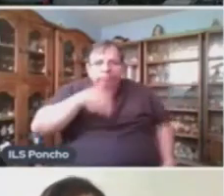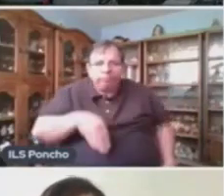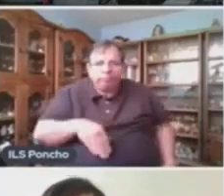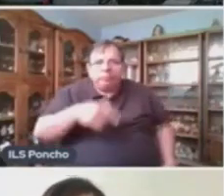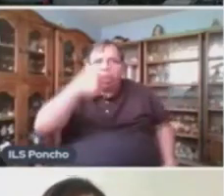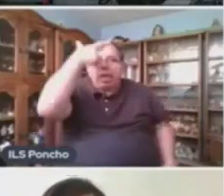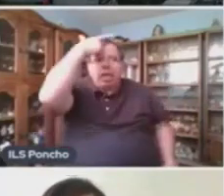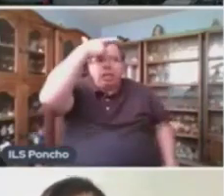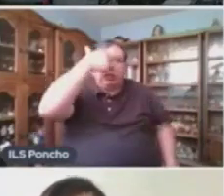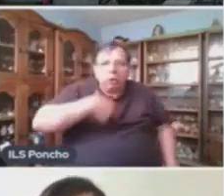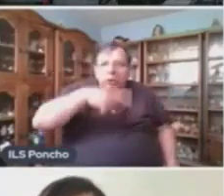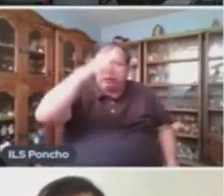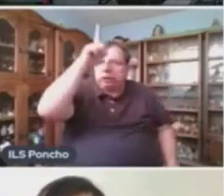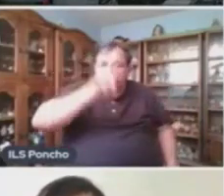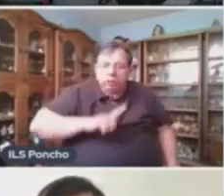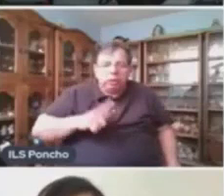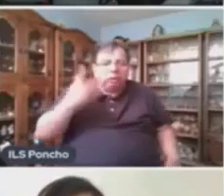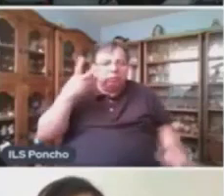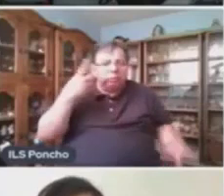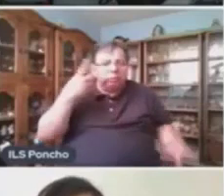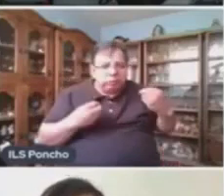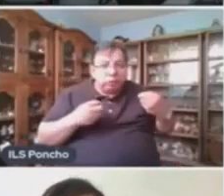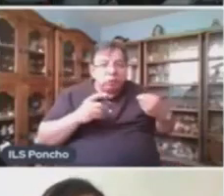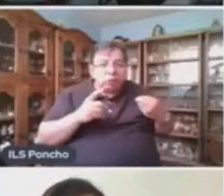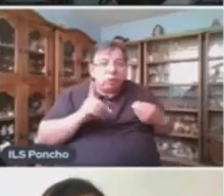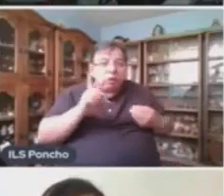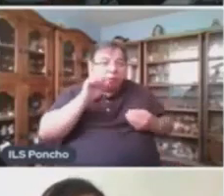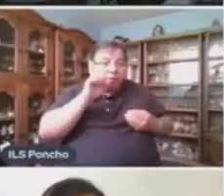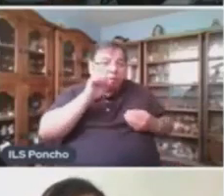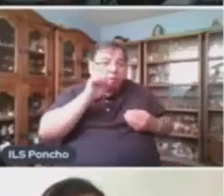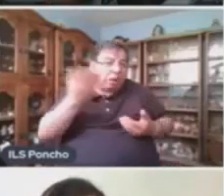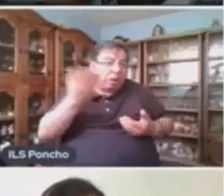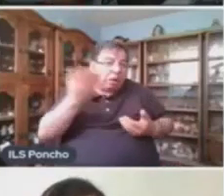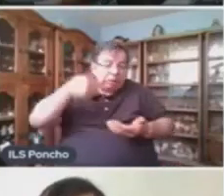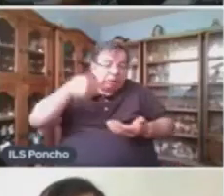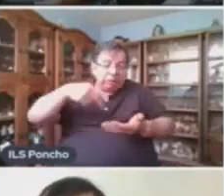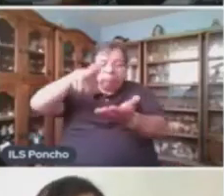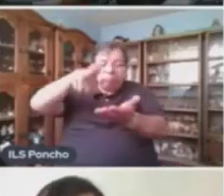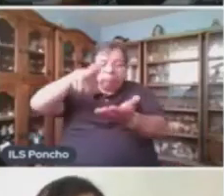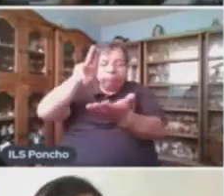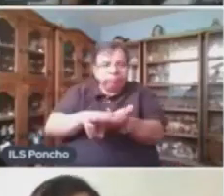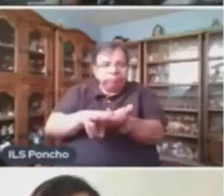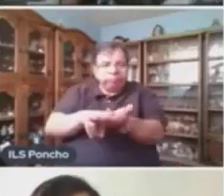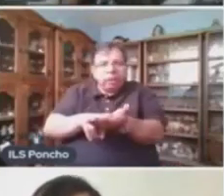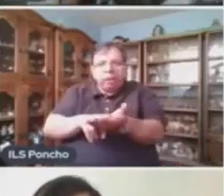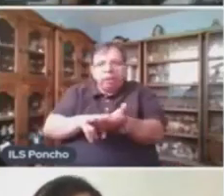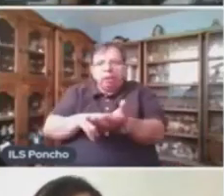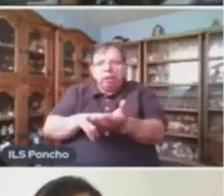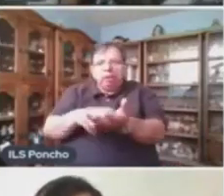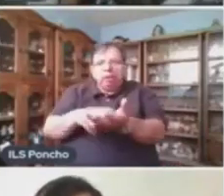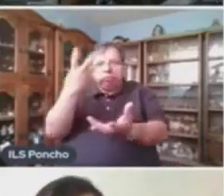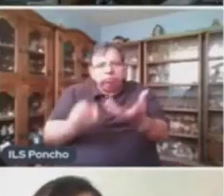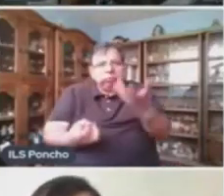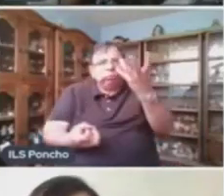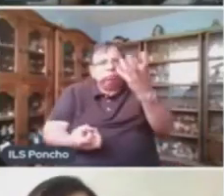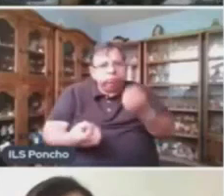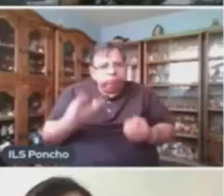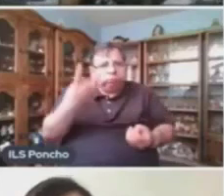Noche Desde Que Alicia Había Caído En Cama Había Aplicado